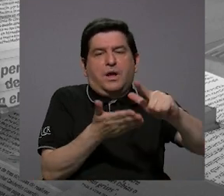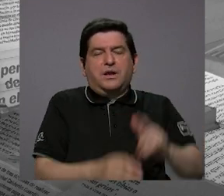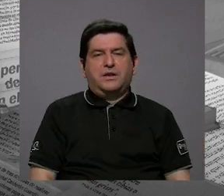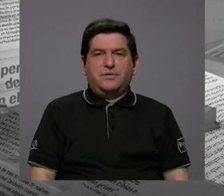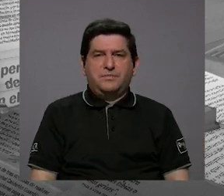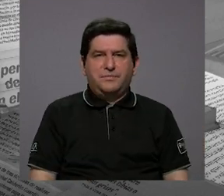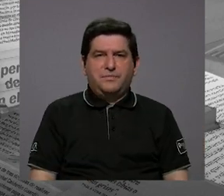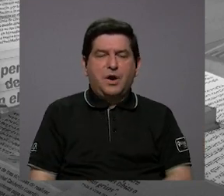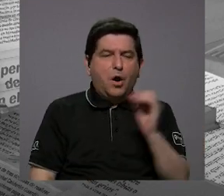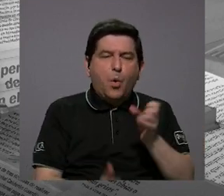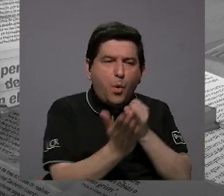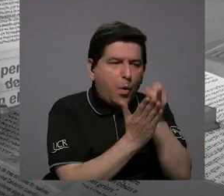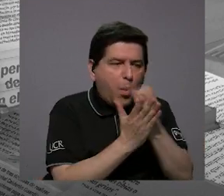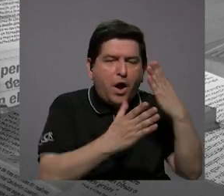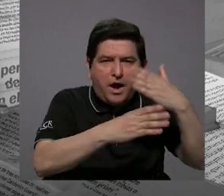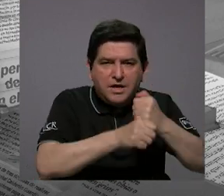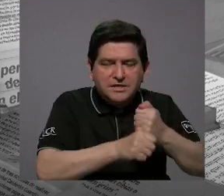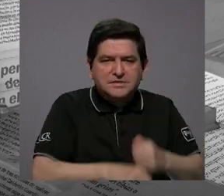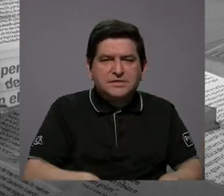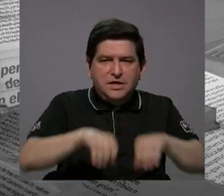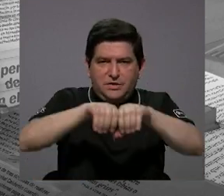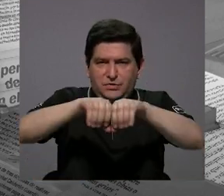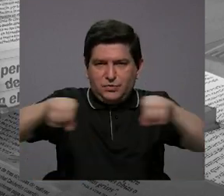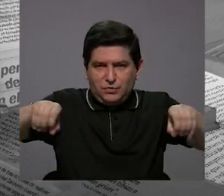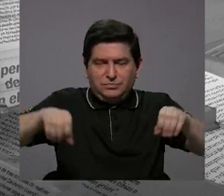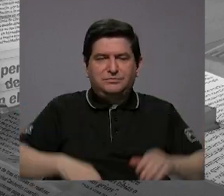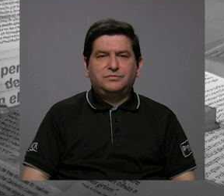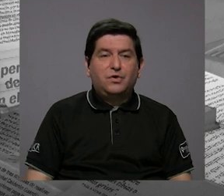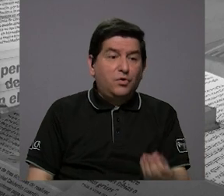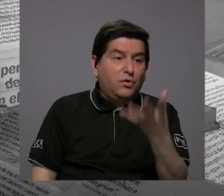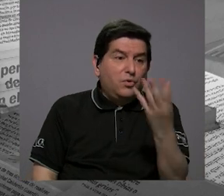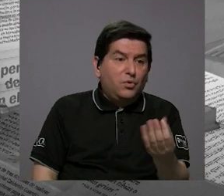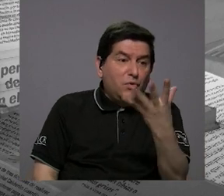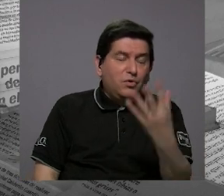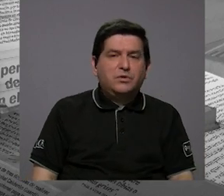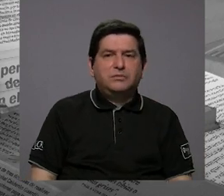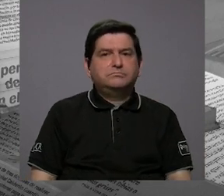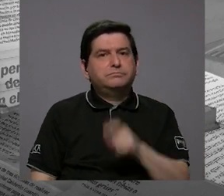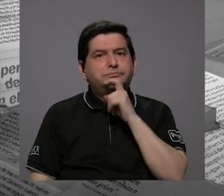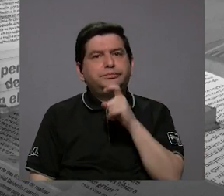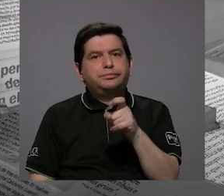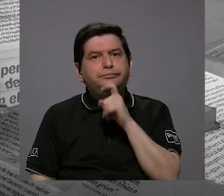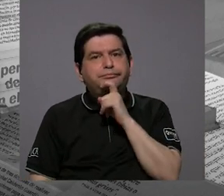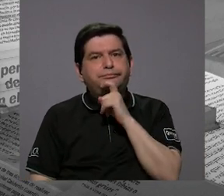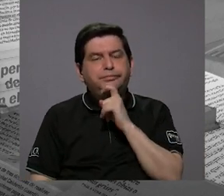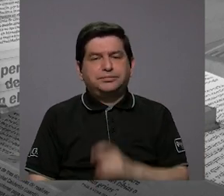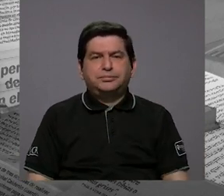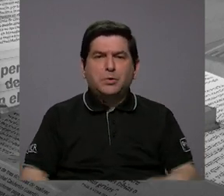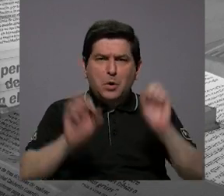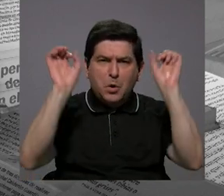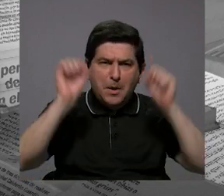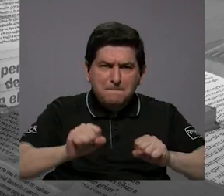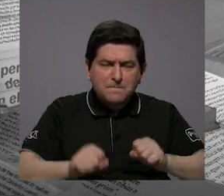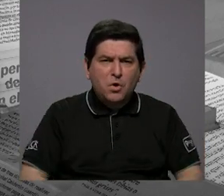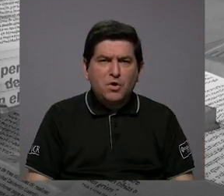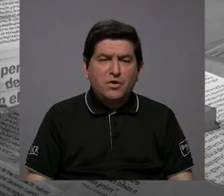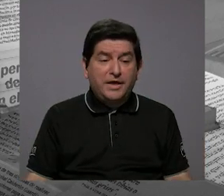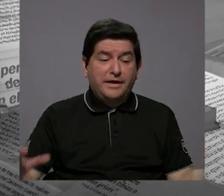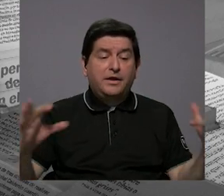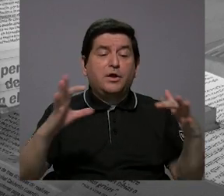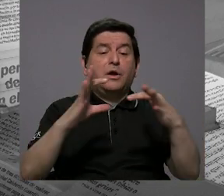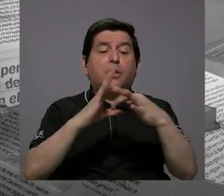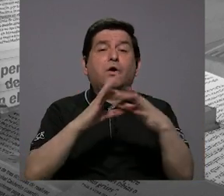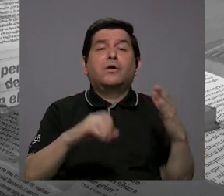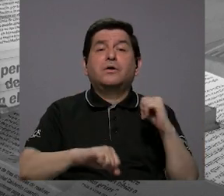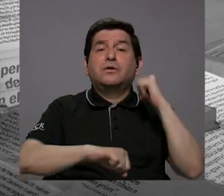potable, la realización de investigaciones de los acuíferos, etc. Entonces, sí ha costado como que se dé esa